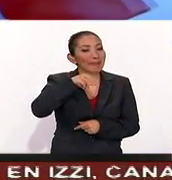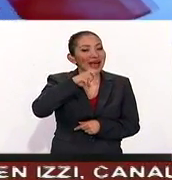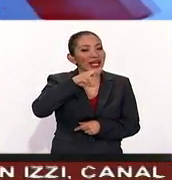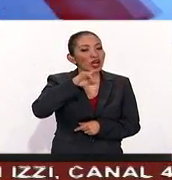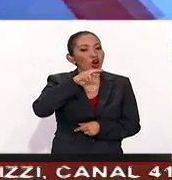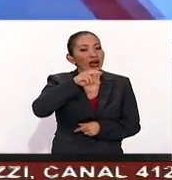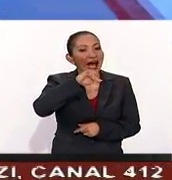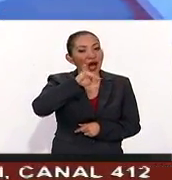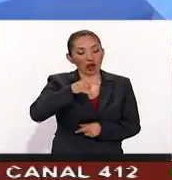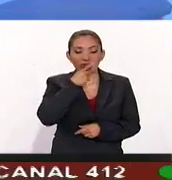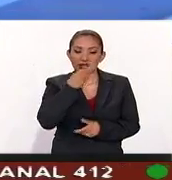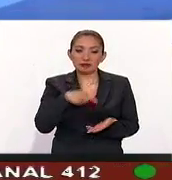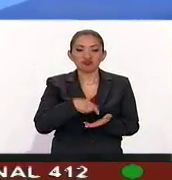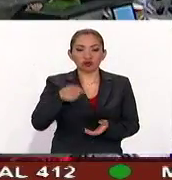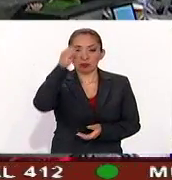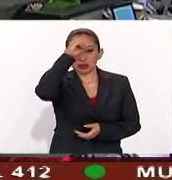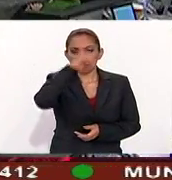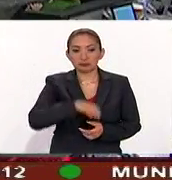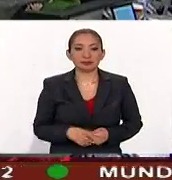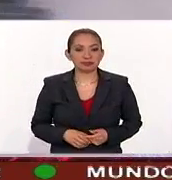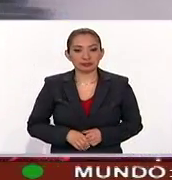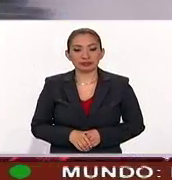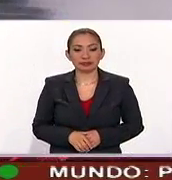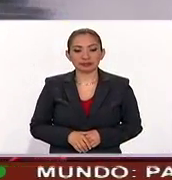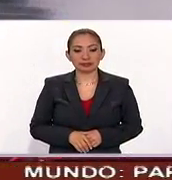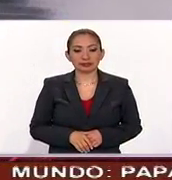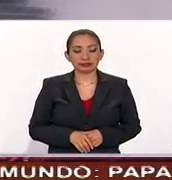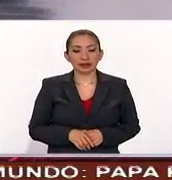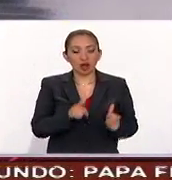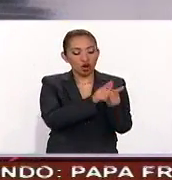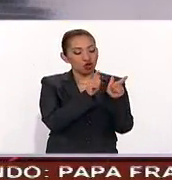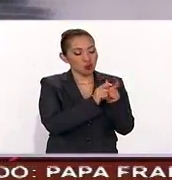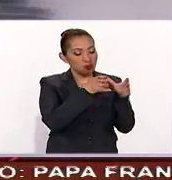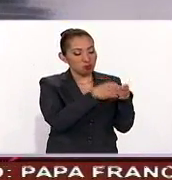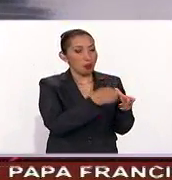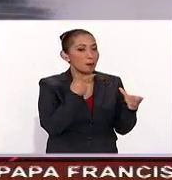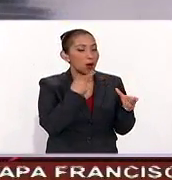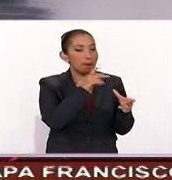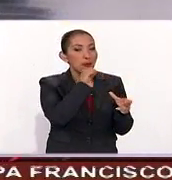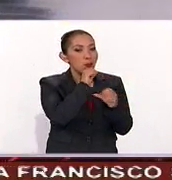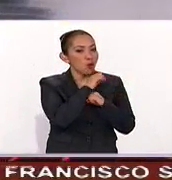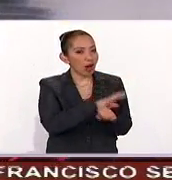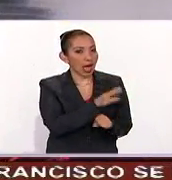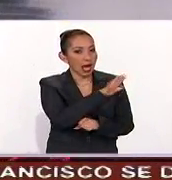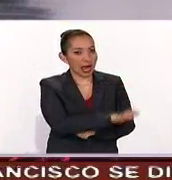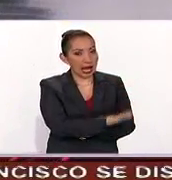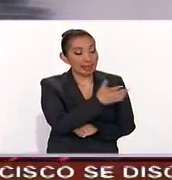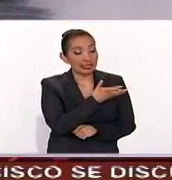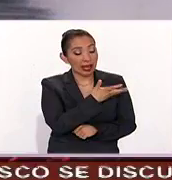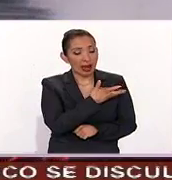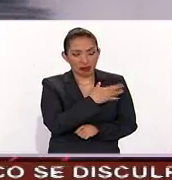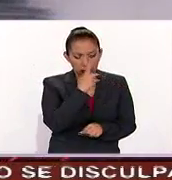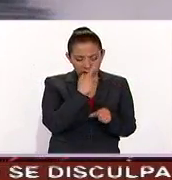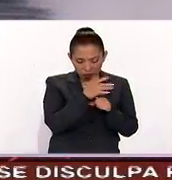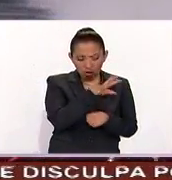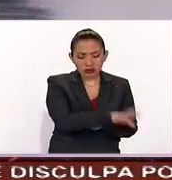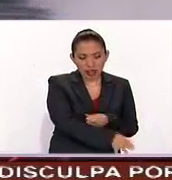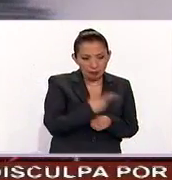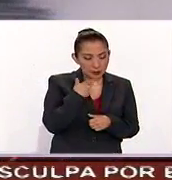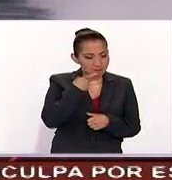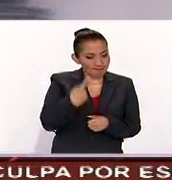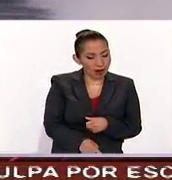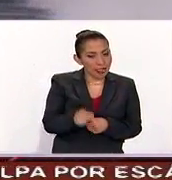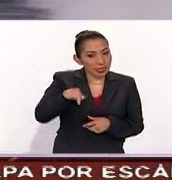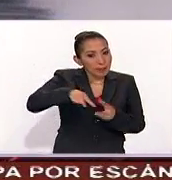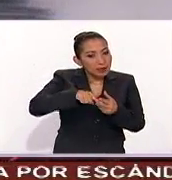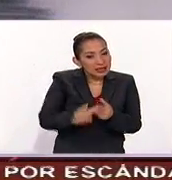Rajoy donde fija su postura. El Partido Popular considera que tiene una responsabilidad y un mandato